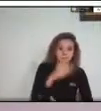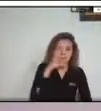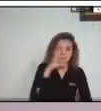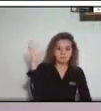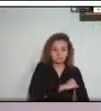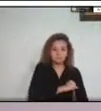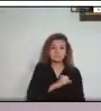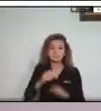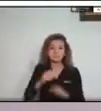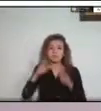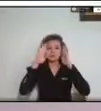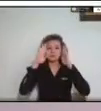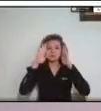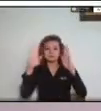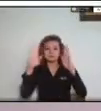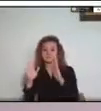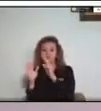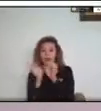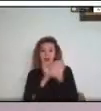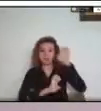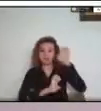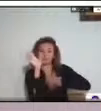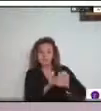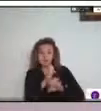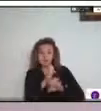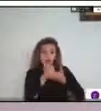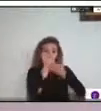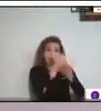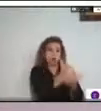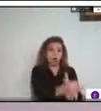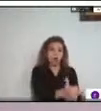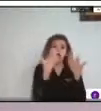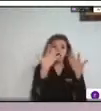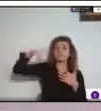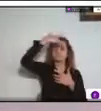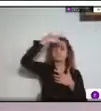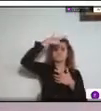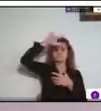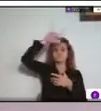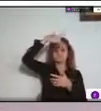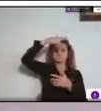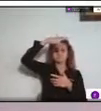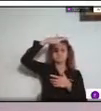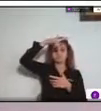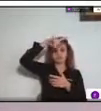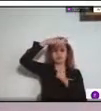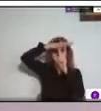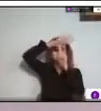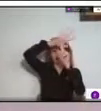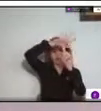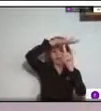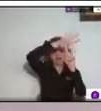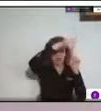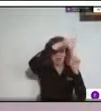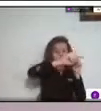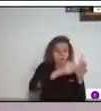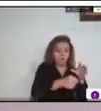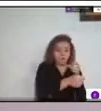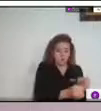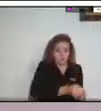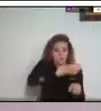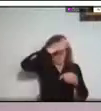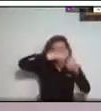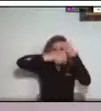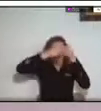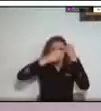extracción con soporte licoportado apoyado por la Fuerza Aérea Colombiana. No perdamos de vista la variabilidad climática con